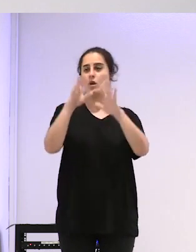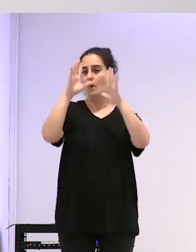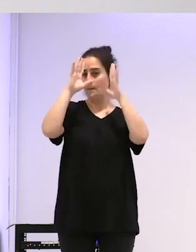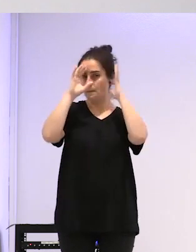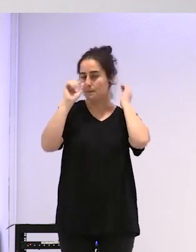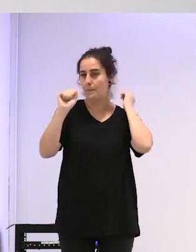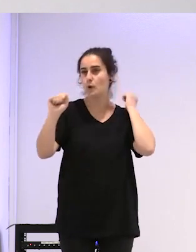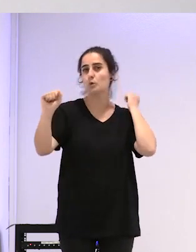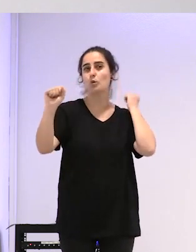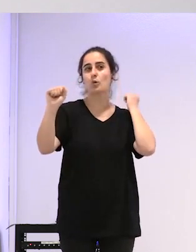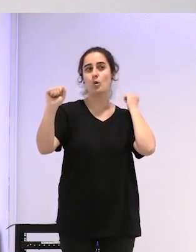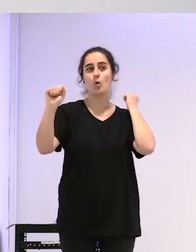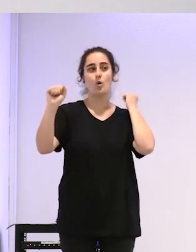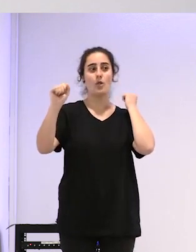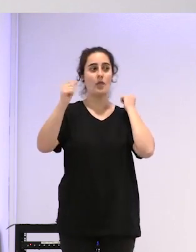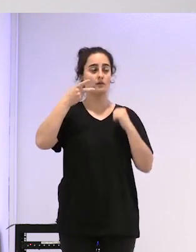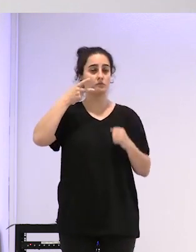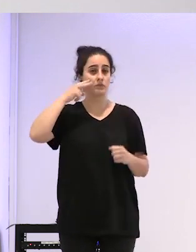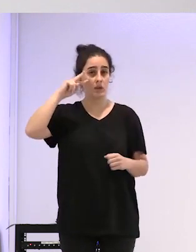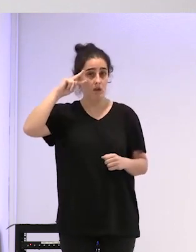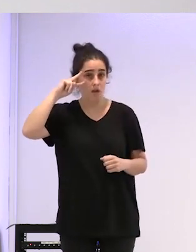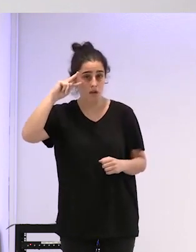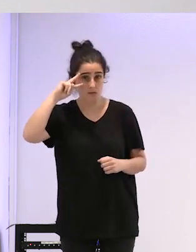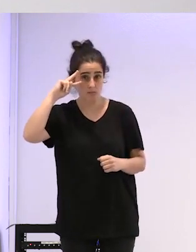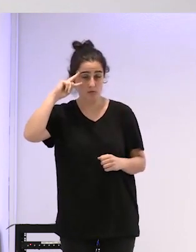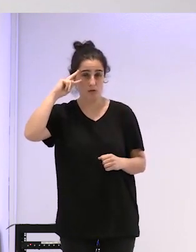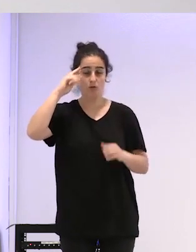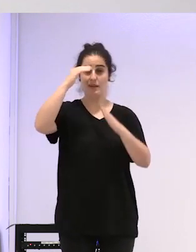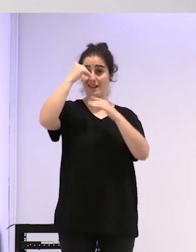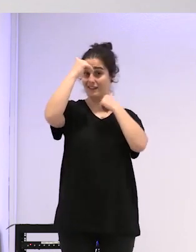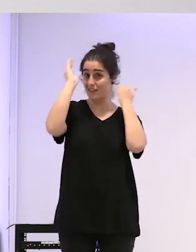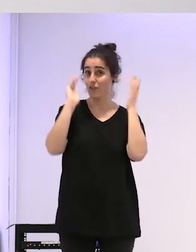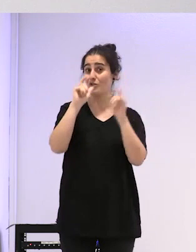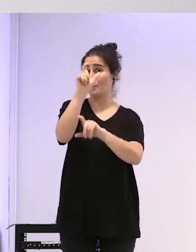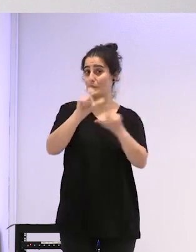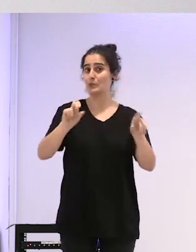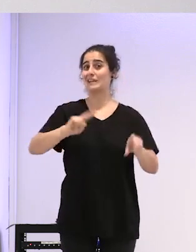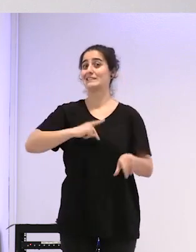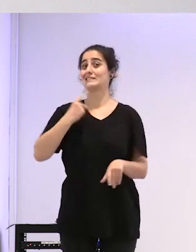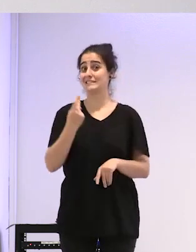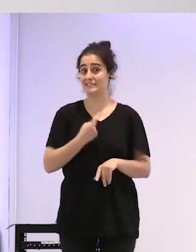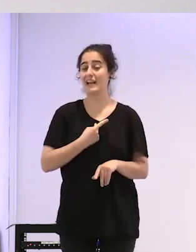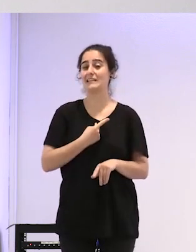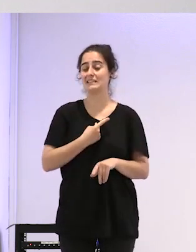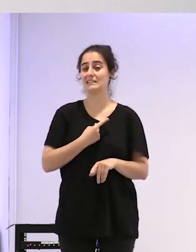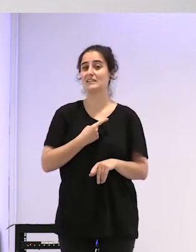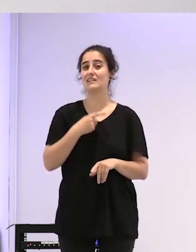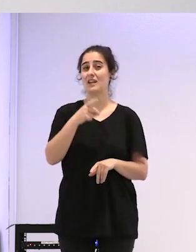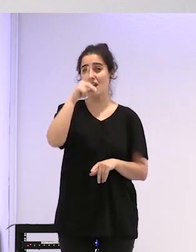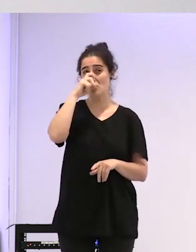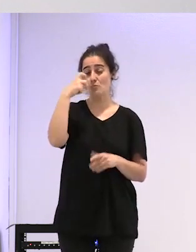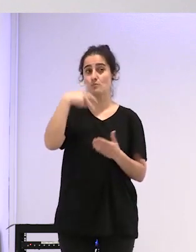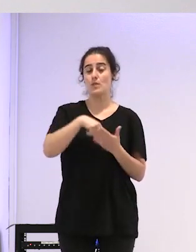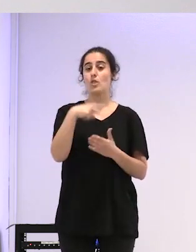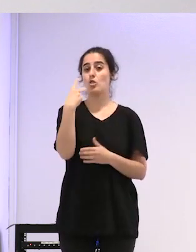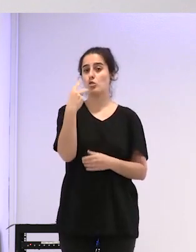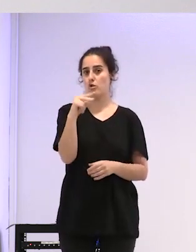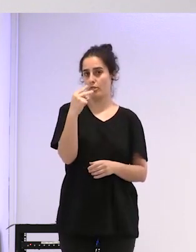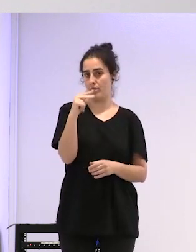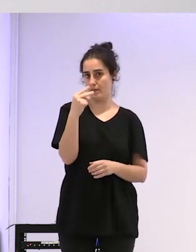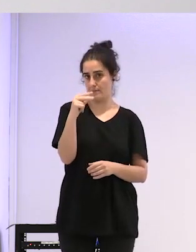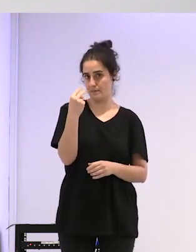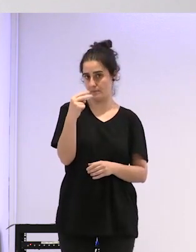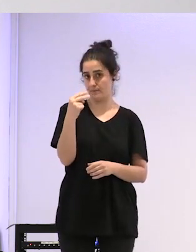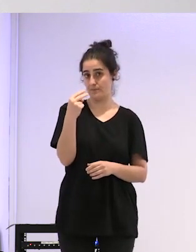protocolo de los expertos en atención a las personas trans ya en el 2012 en